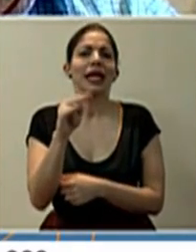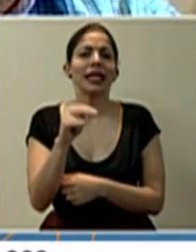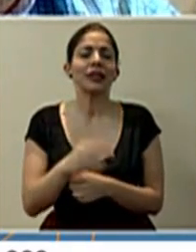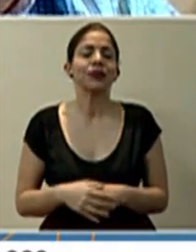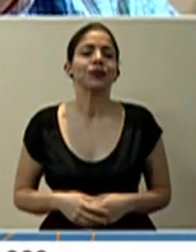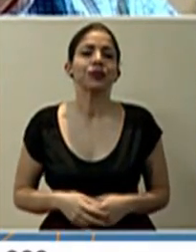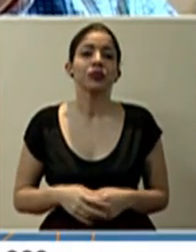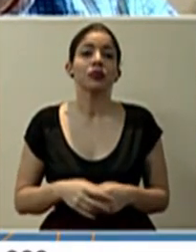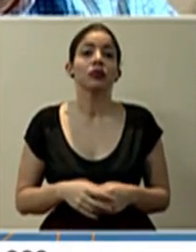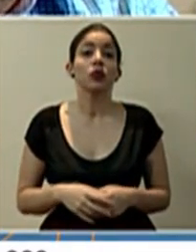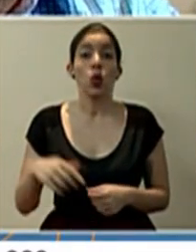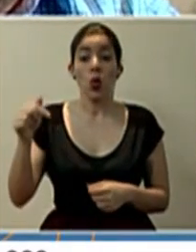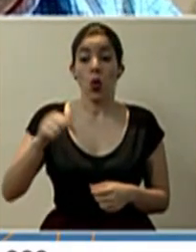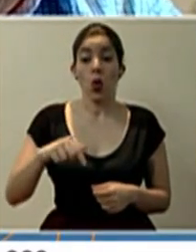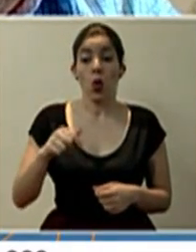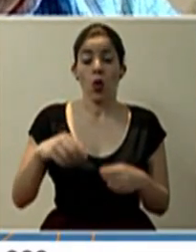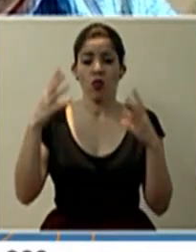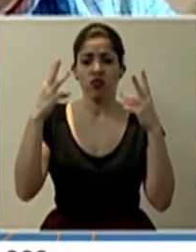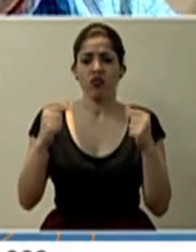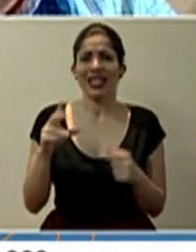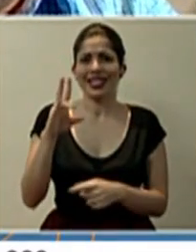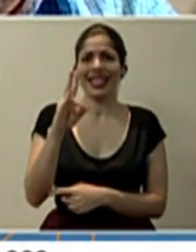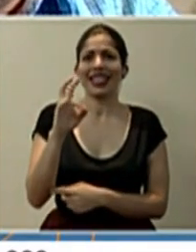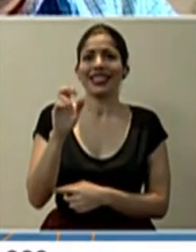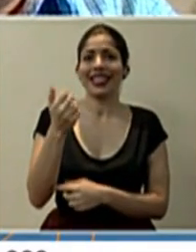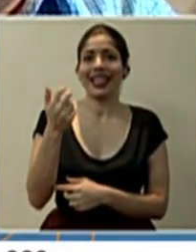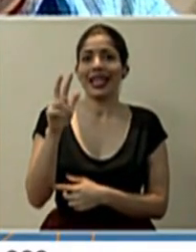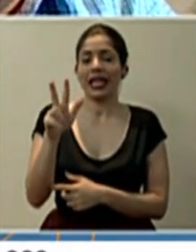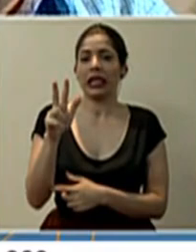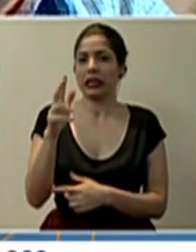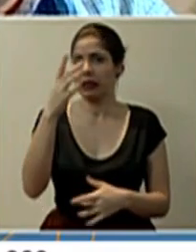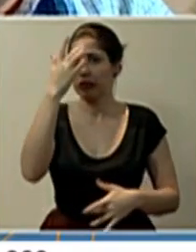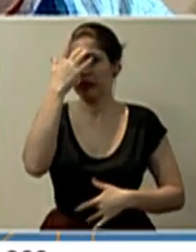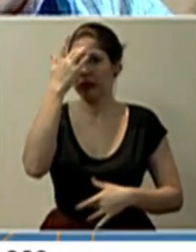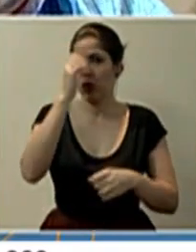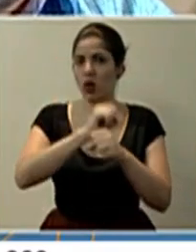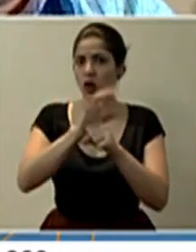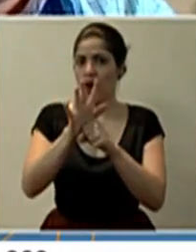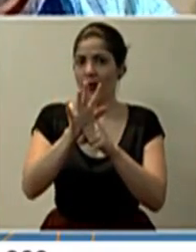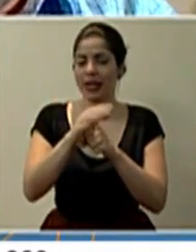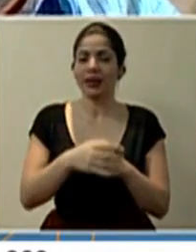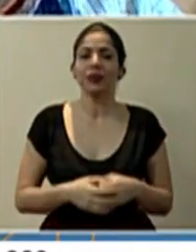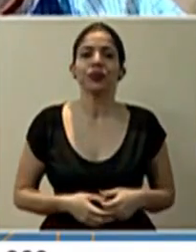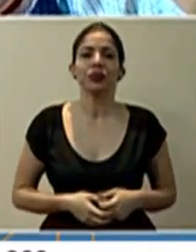A hoy se contabilizan 713 casos por COVID-19.